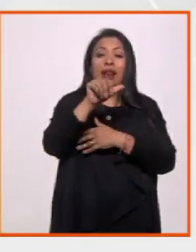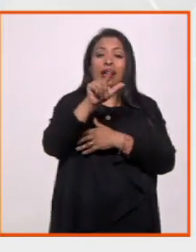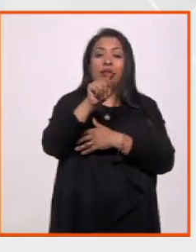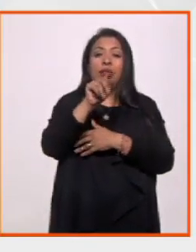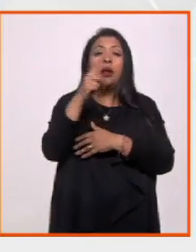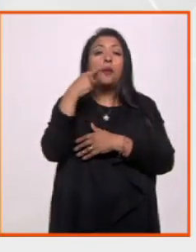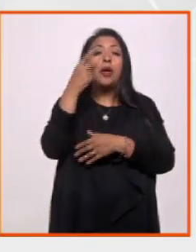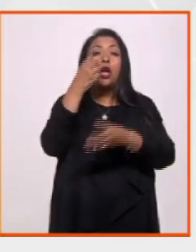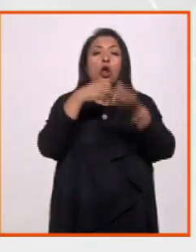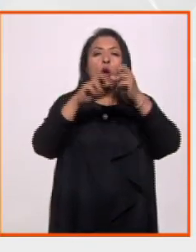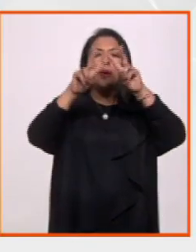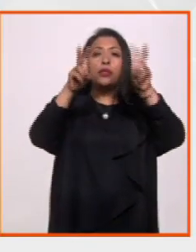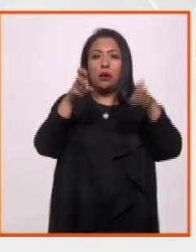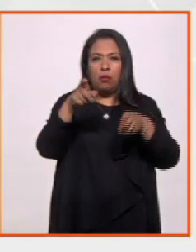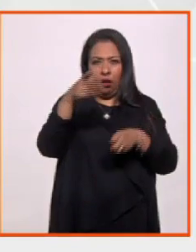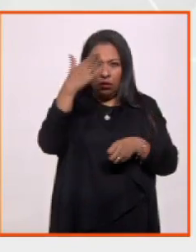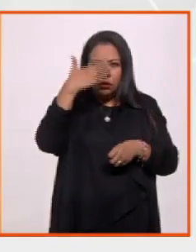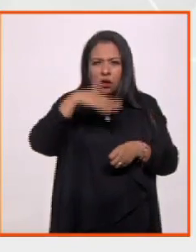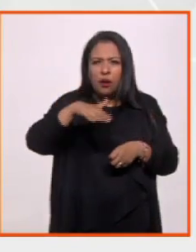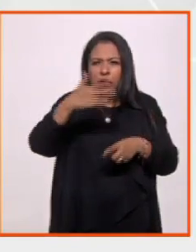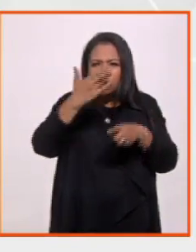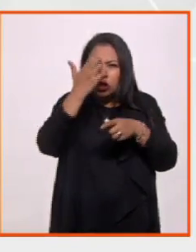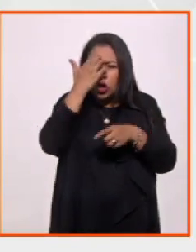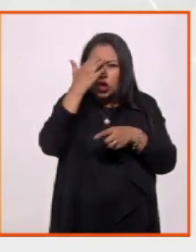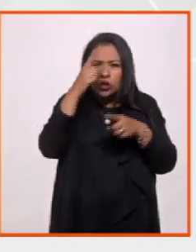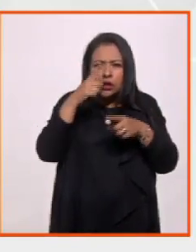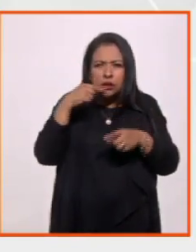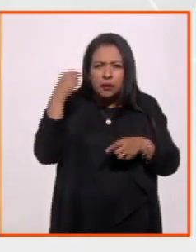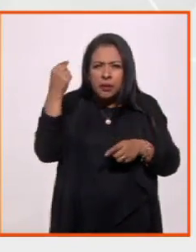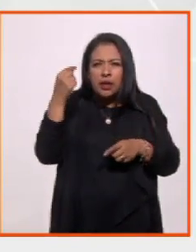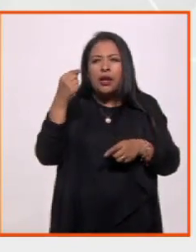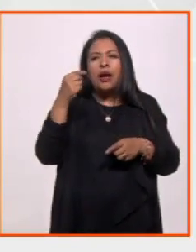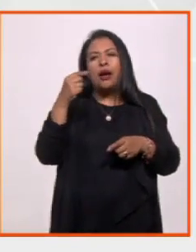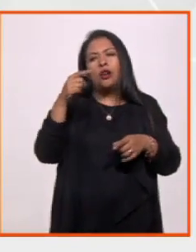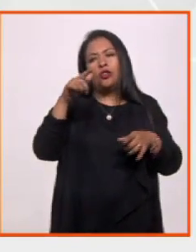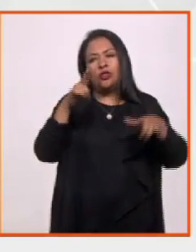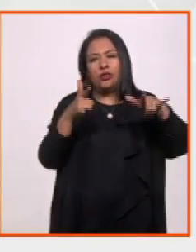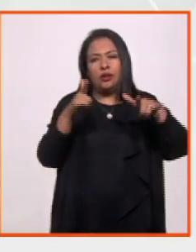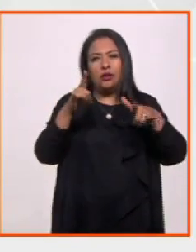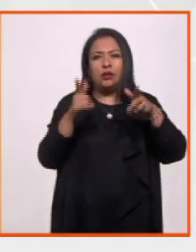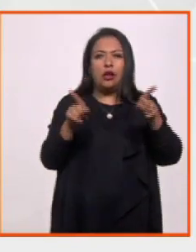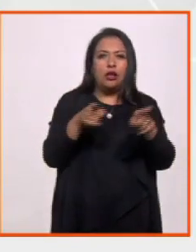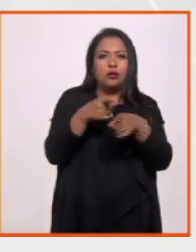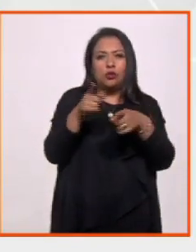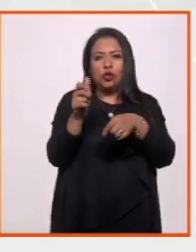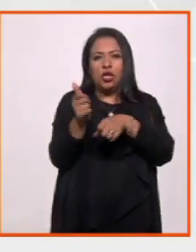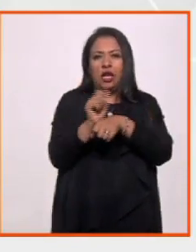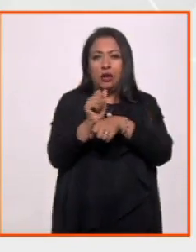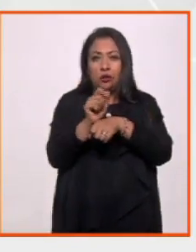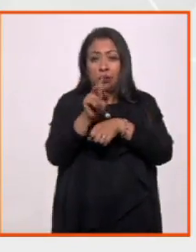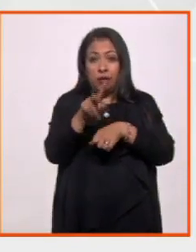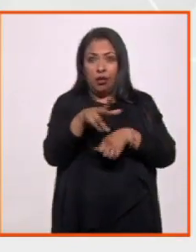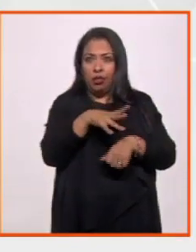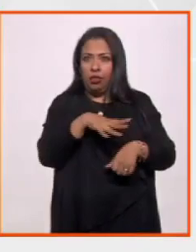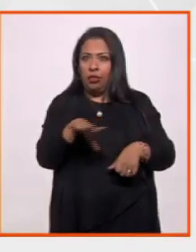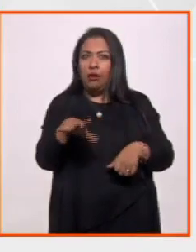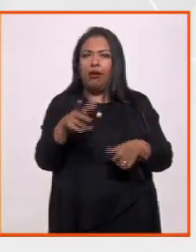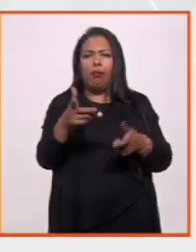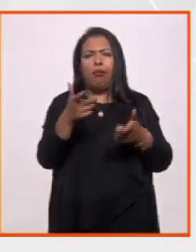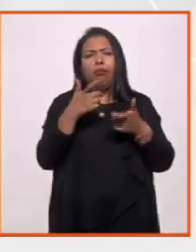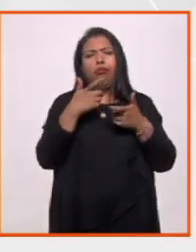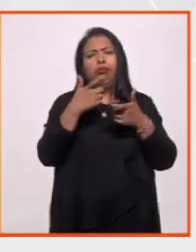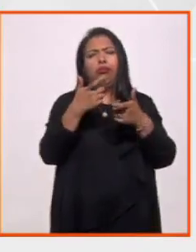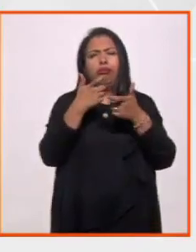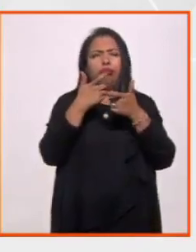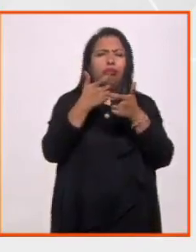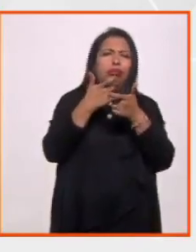¿Sabes quién es Emiliano? Una historia de títeres, música en vivo y actores, donde no lo vas a creer, pero vas a reírte